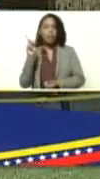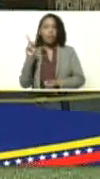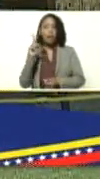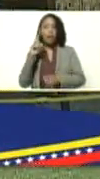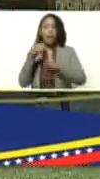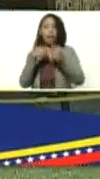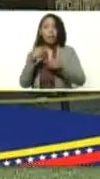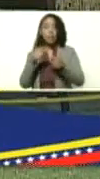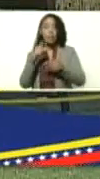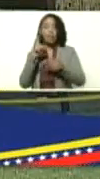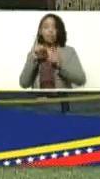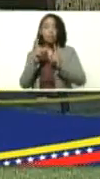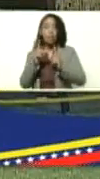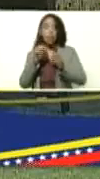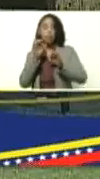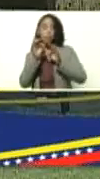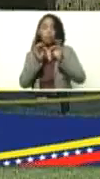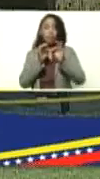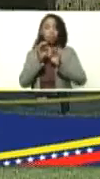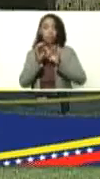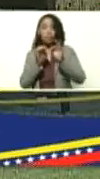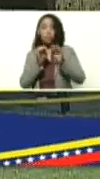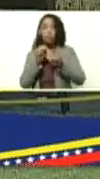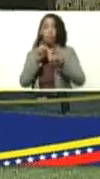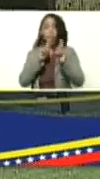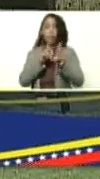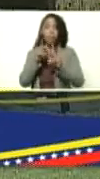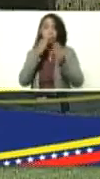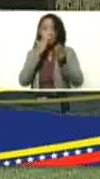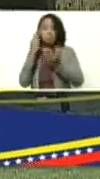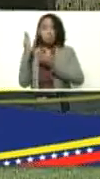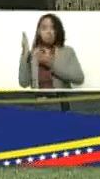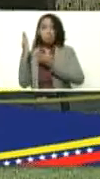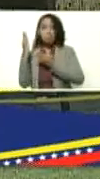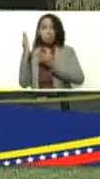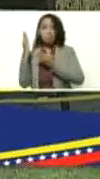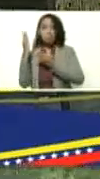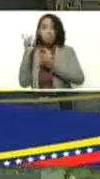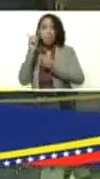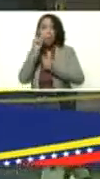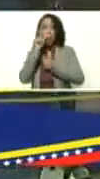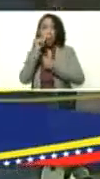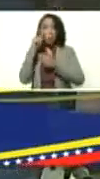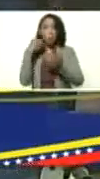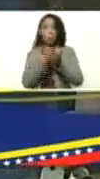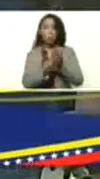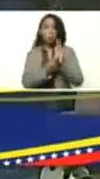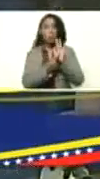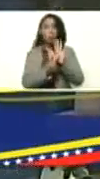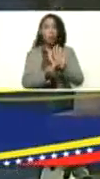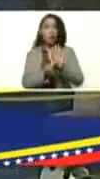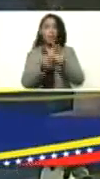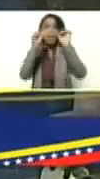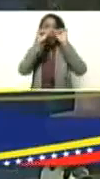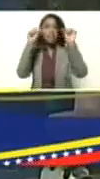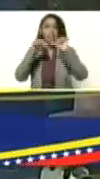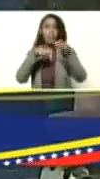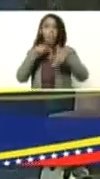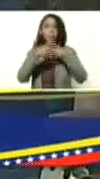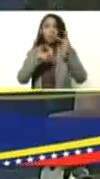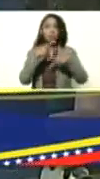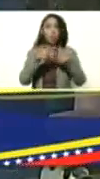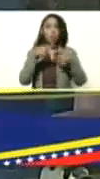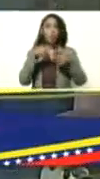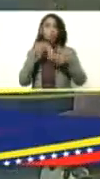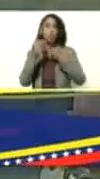tira su speech ahí en su programa ¿ustedes han visto? el hombre muestra sistemas productivos muestra